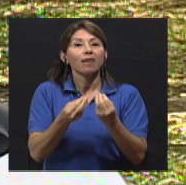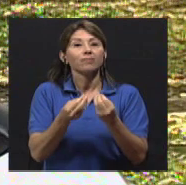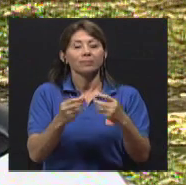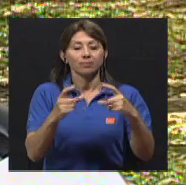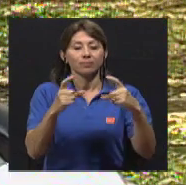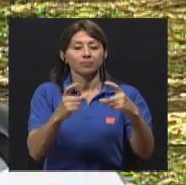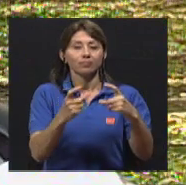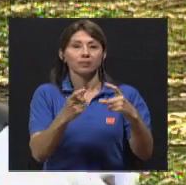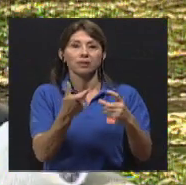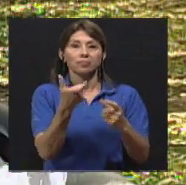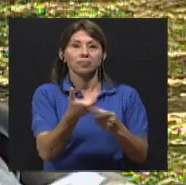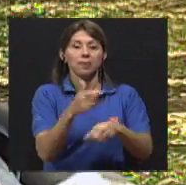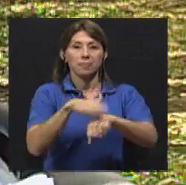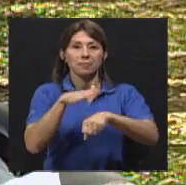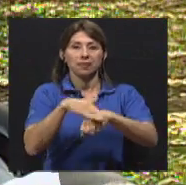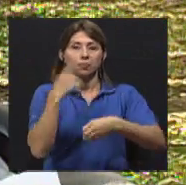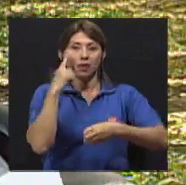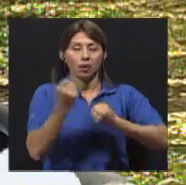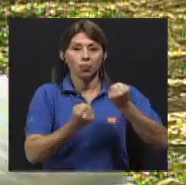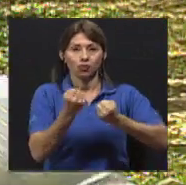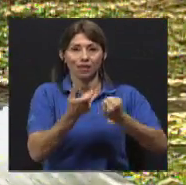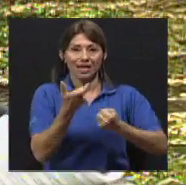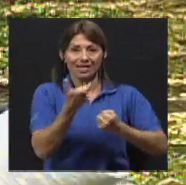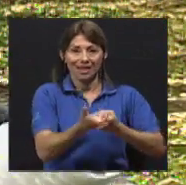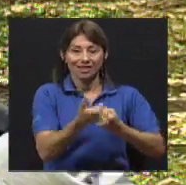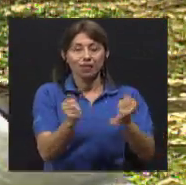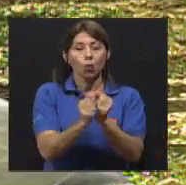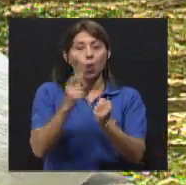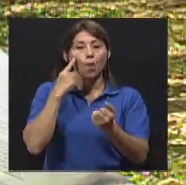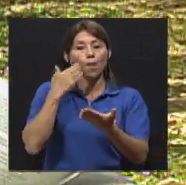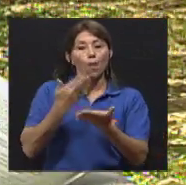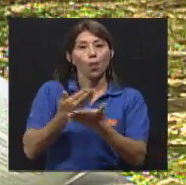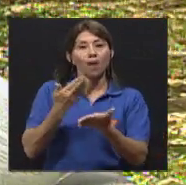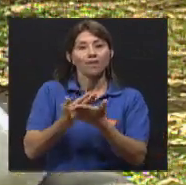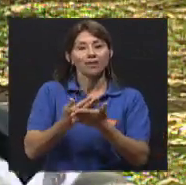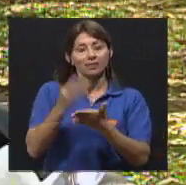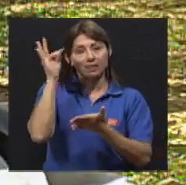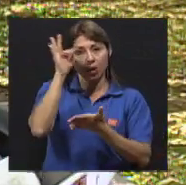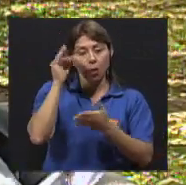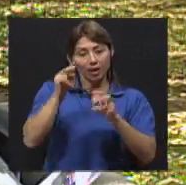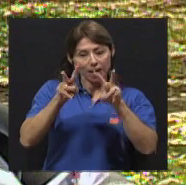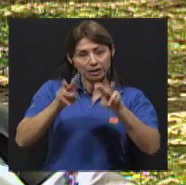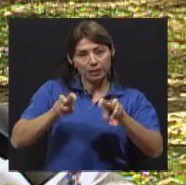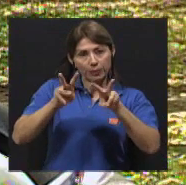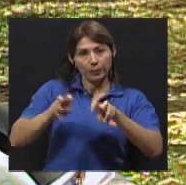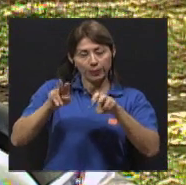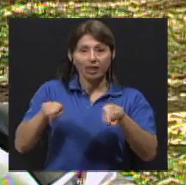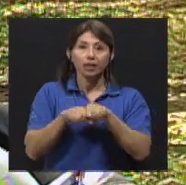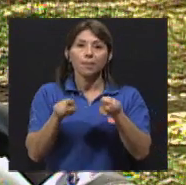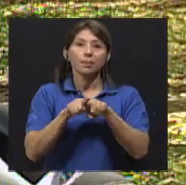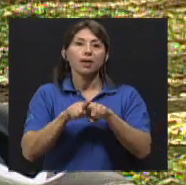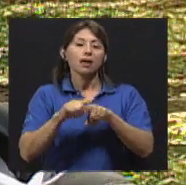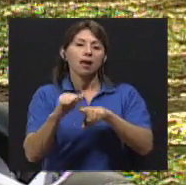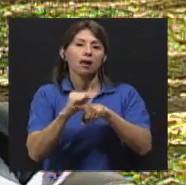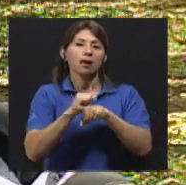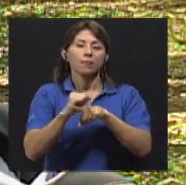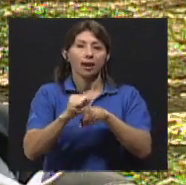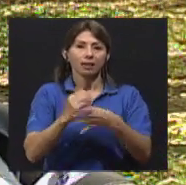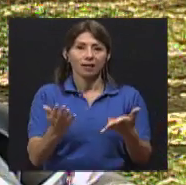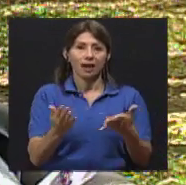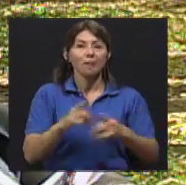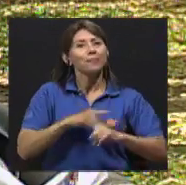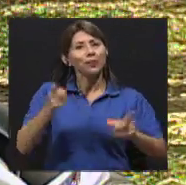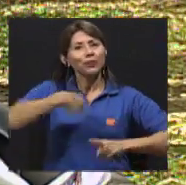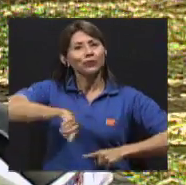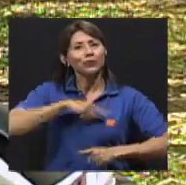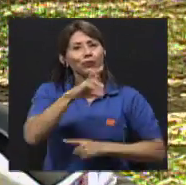las pruebas teóricas y prácticas. Pero, como buenos costarricenses también, que a veces nos da